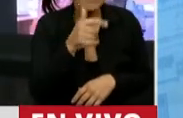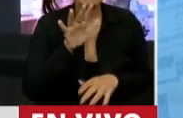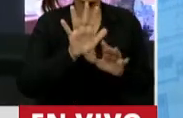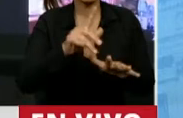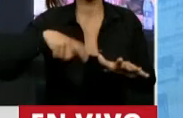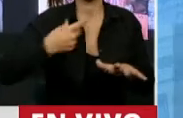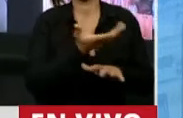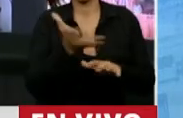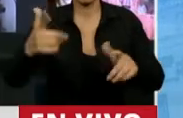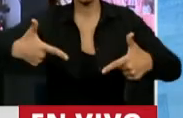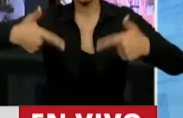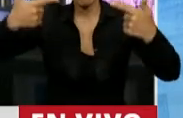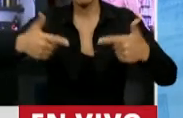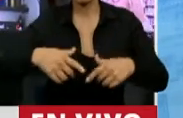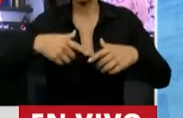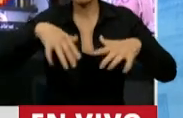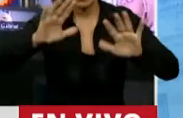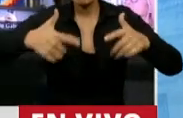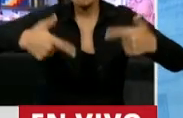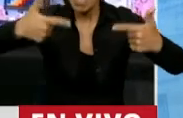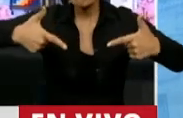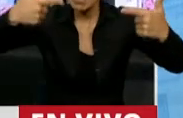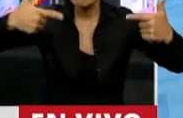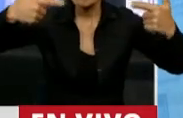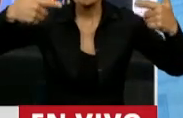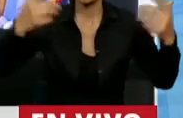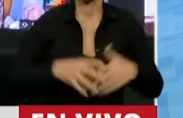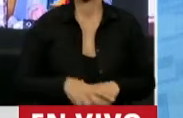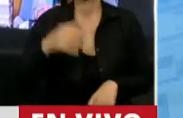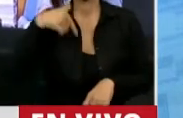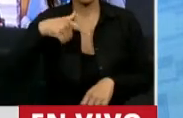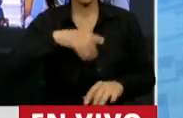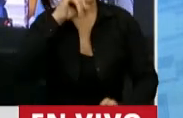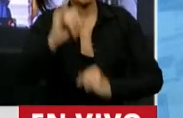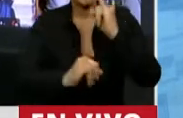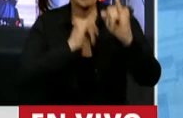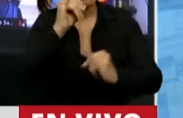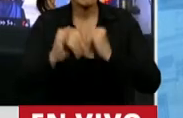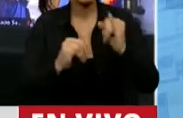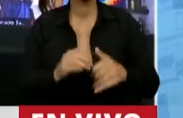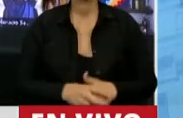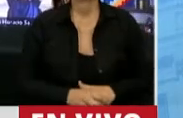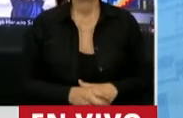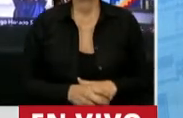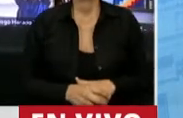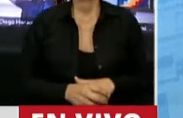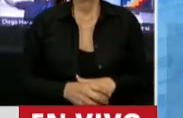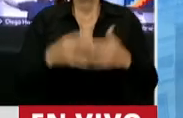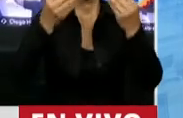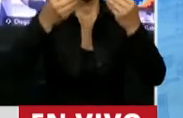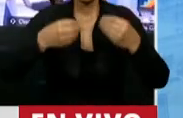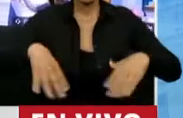grieta y que esa grieta cada día sea más profunda. Y le paso a relatar, Presidenta. Empezamos a